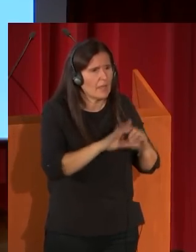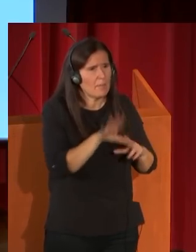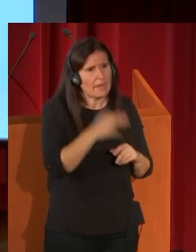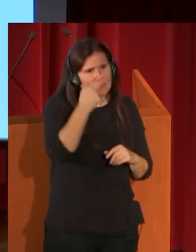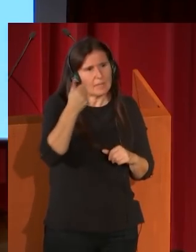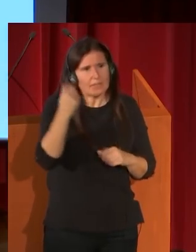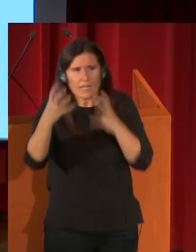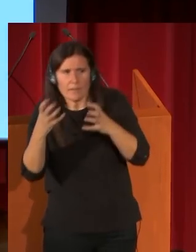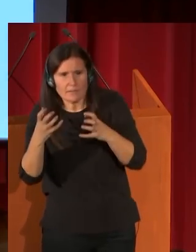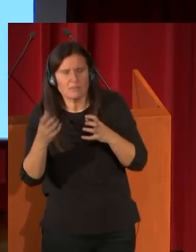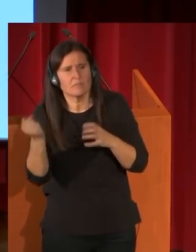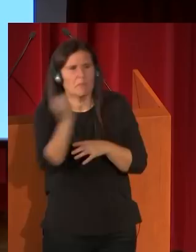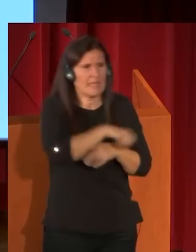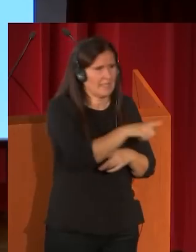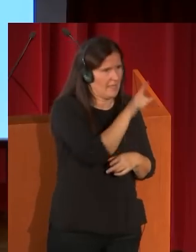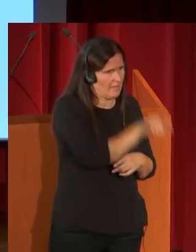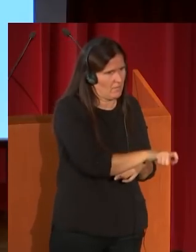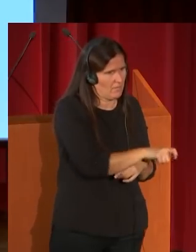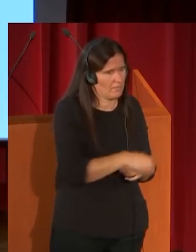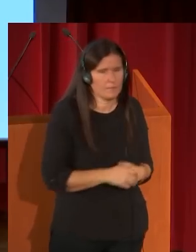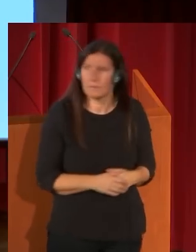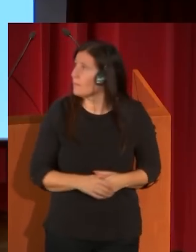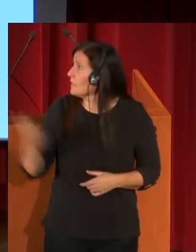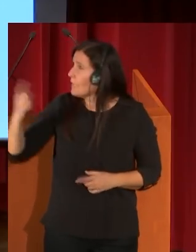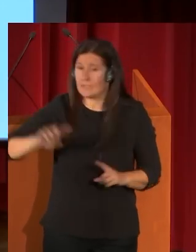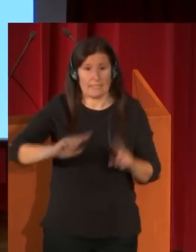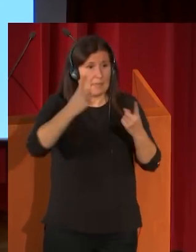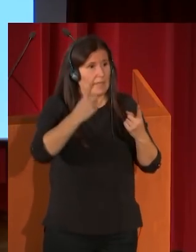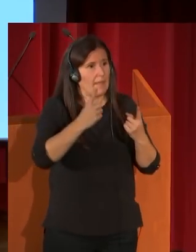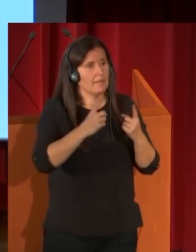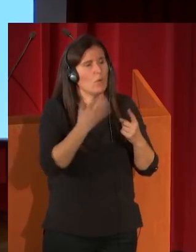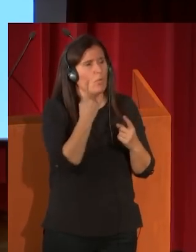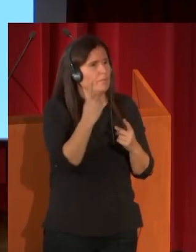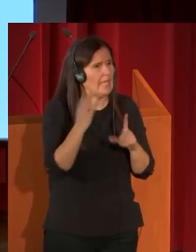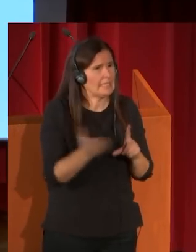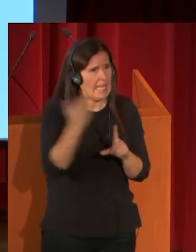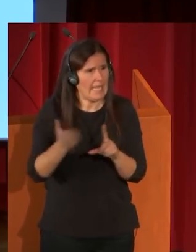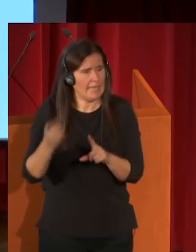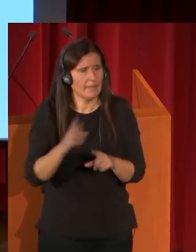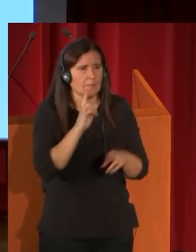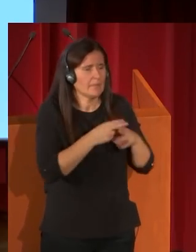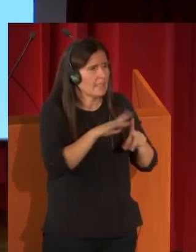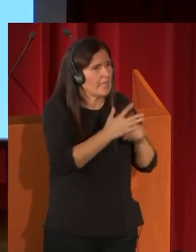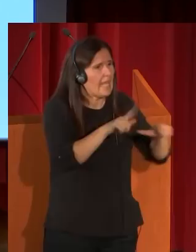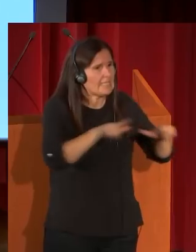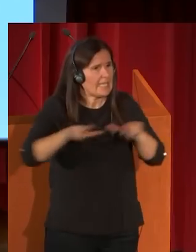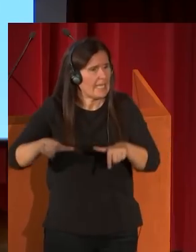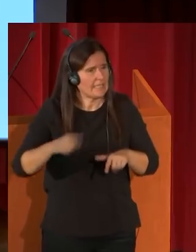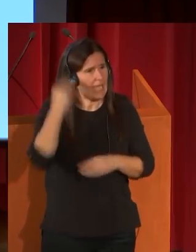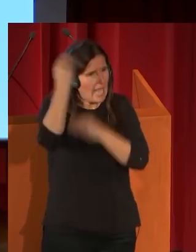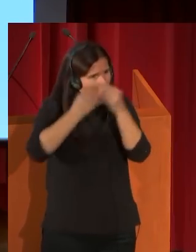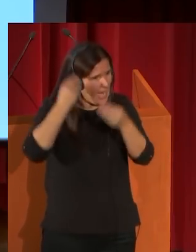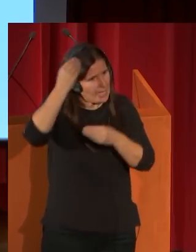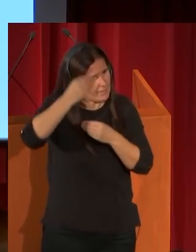que la figura humana. Y esta es la primera de la gran serie de escenas árabes que va a realizar después